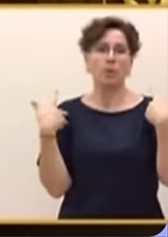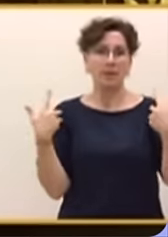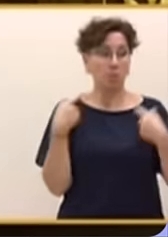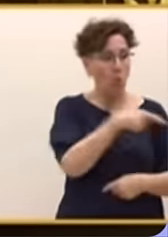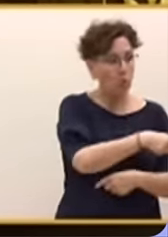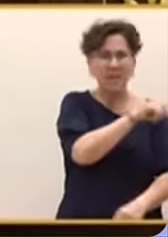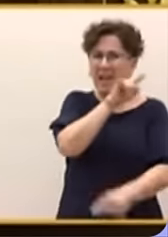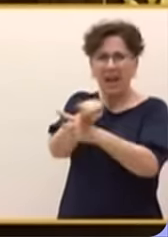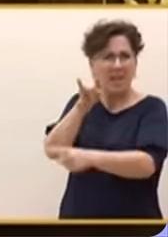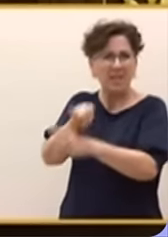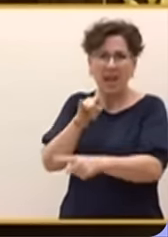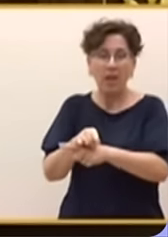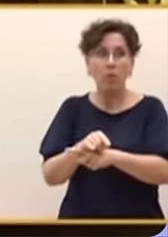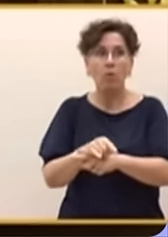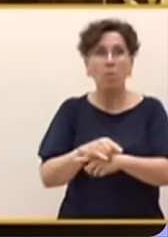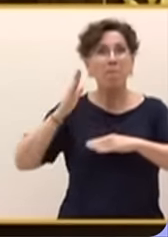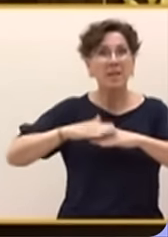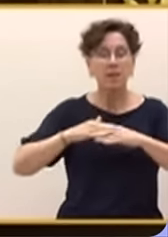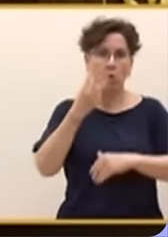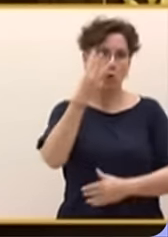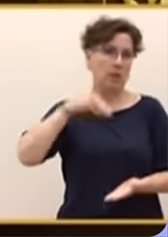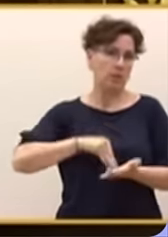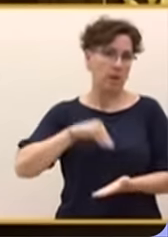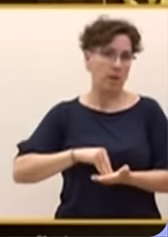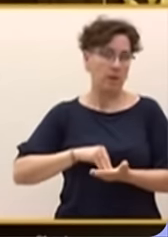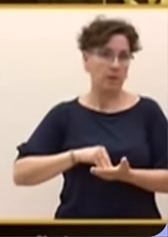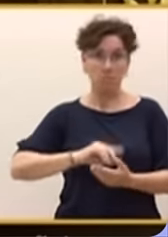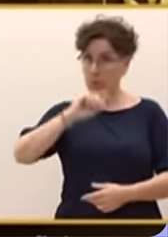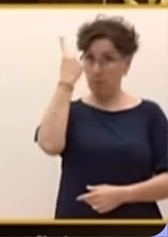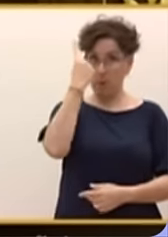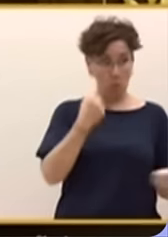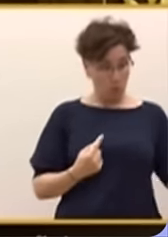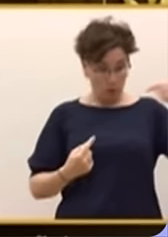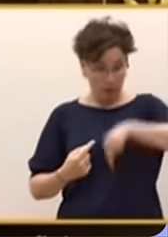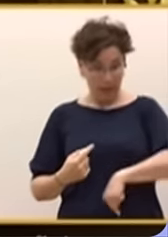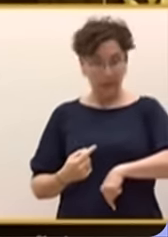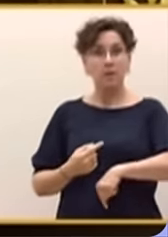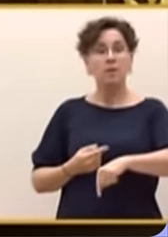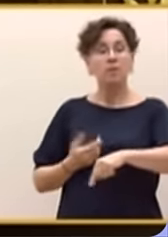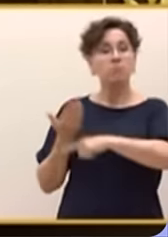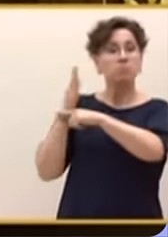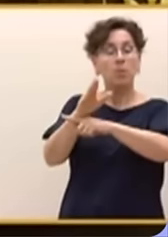españoles gravísimamente, al menos en tres ocasiones. En primer lugar, cuando se subió a esta tribuna en una moción de censura,